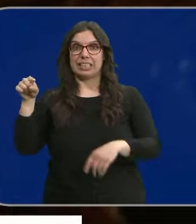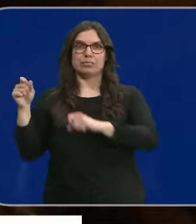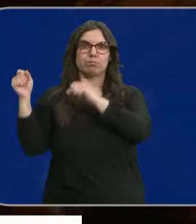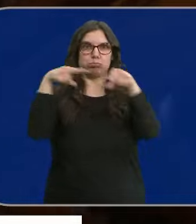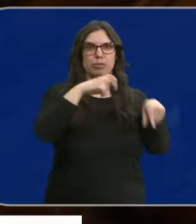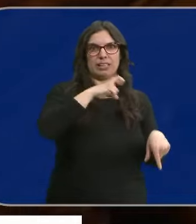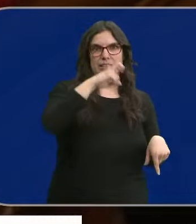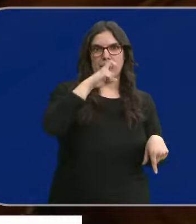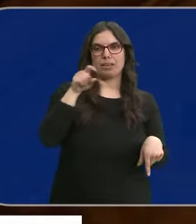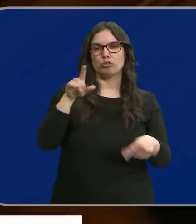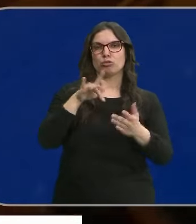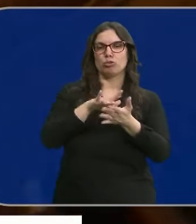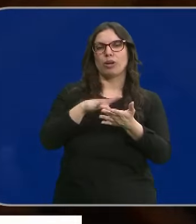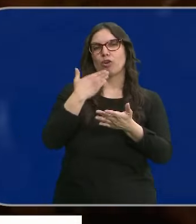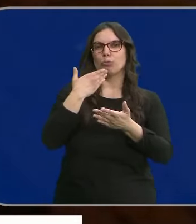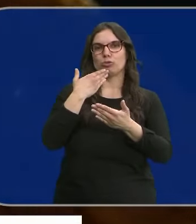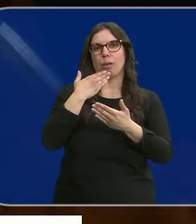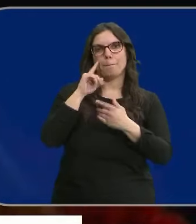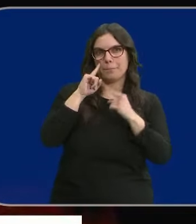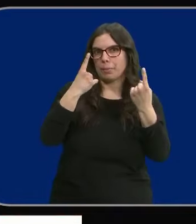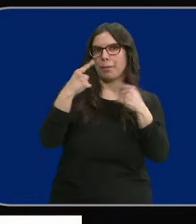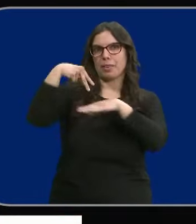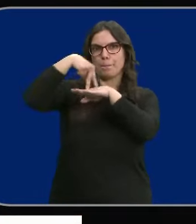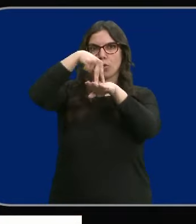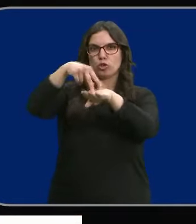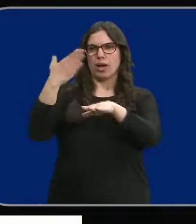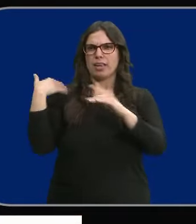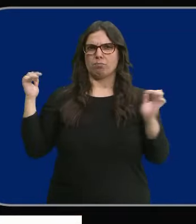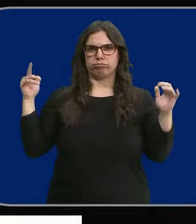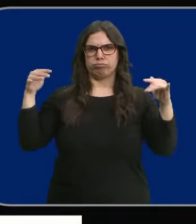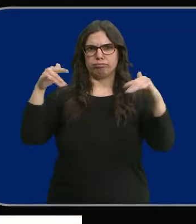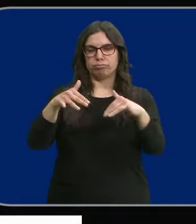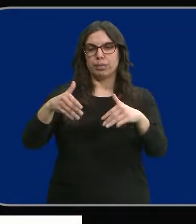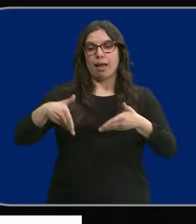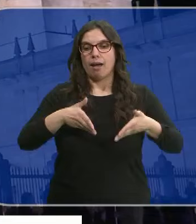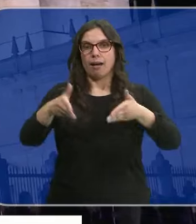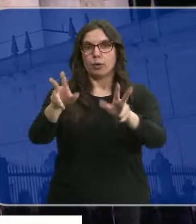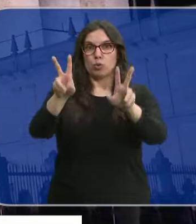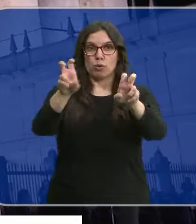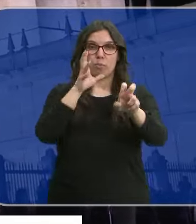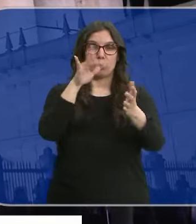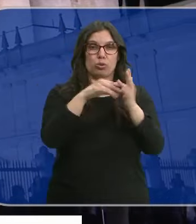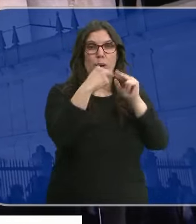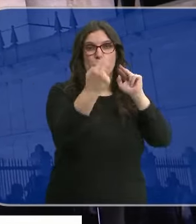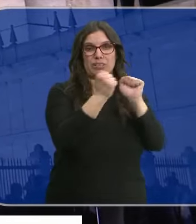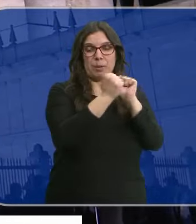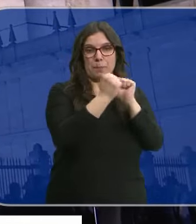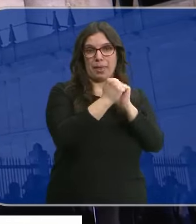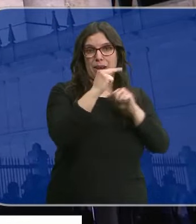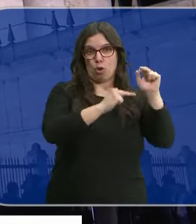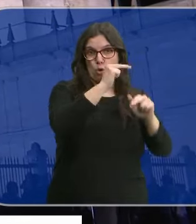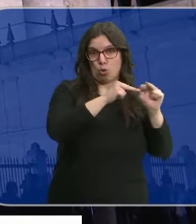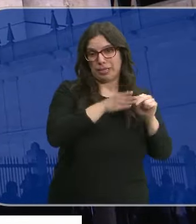procesión zamorana. Anoche protagonizó un traslado multitudinario por un recorrido nuevo debido a las obras del Puente de Piedra. El tiempo